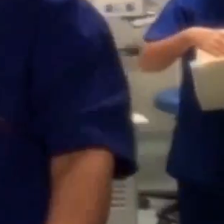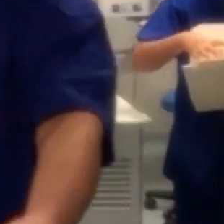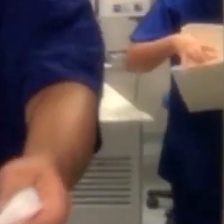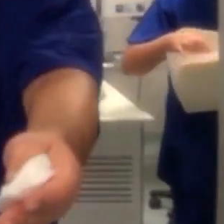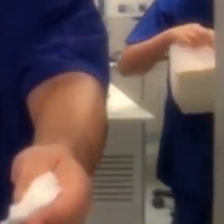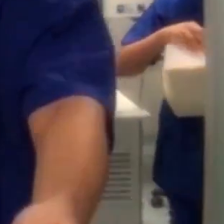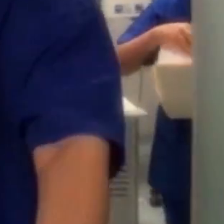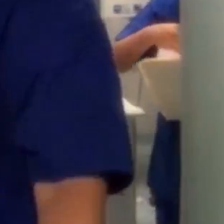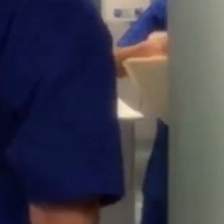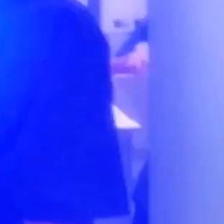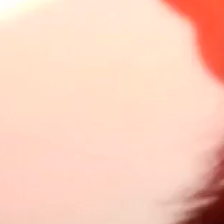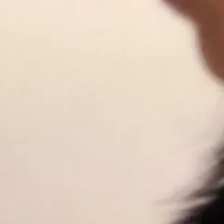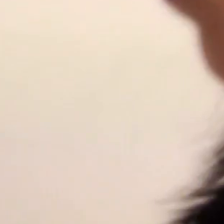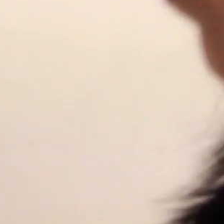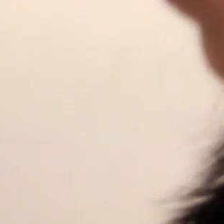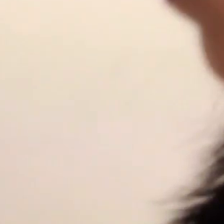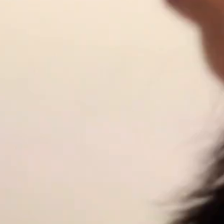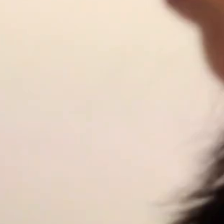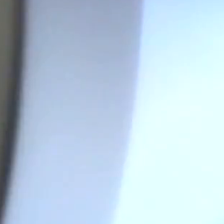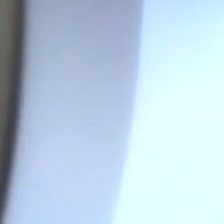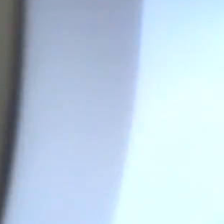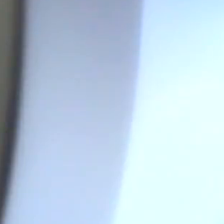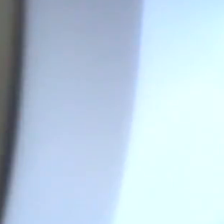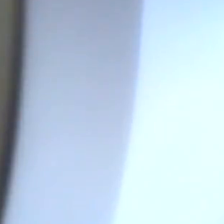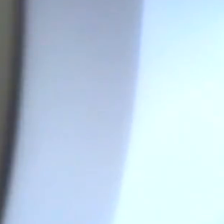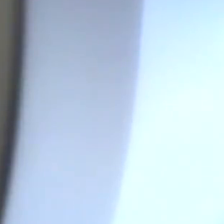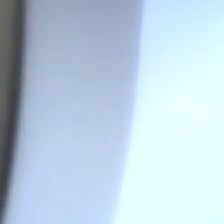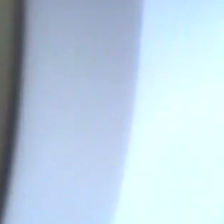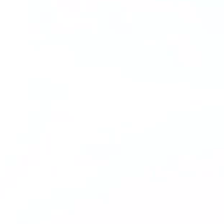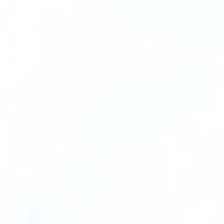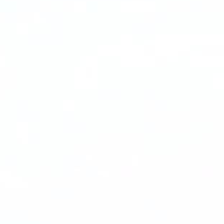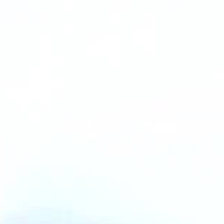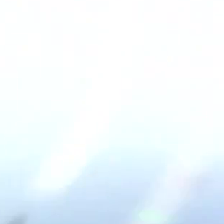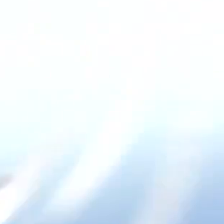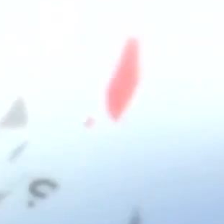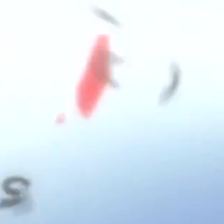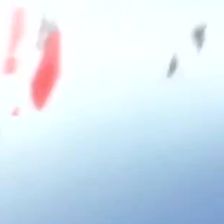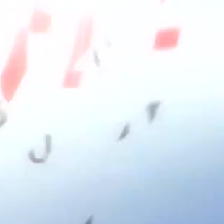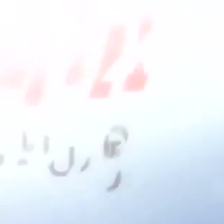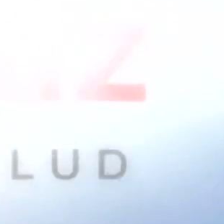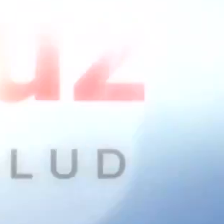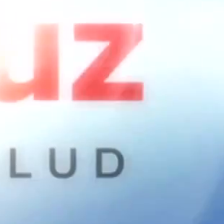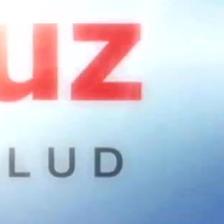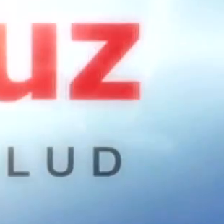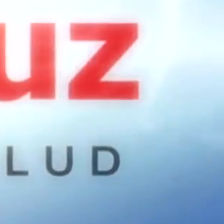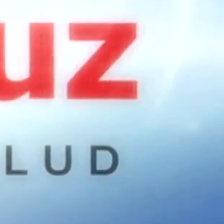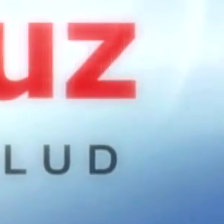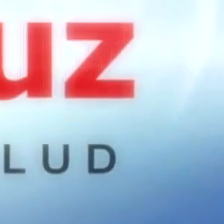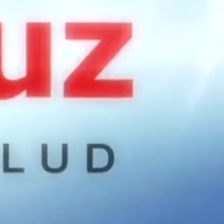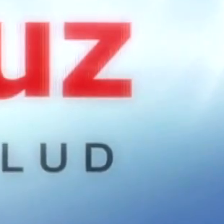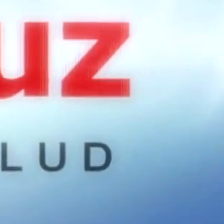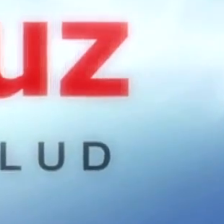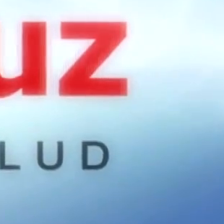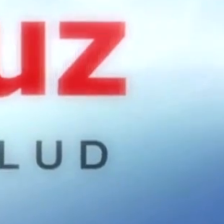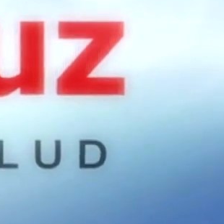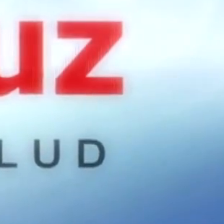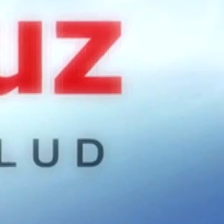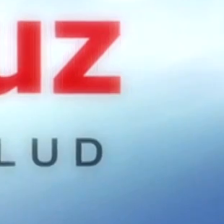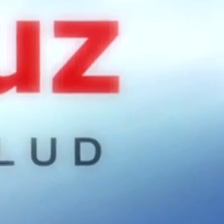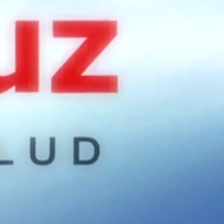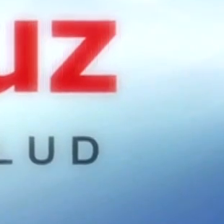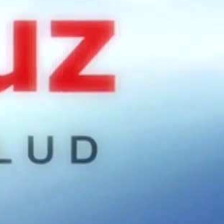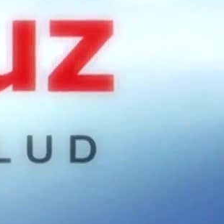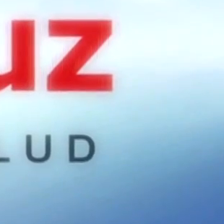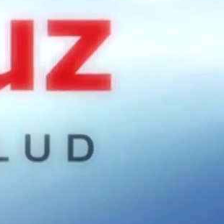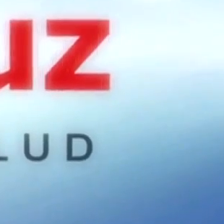brindarle la atención que usted requiere para la salud de sus ojos. Instituto Oftalmológico La Luz. La luz de tu salud.